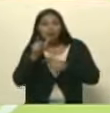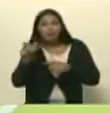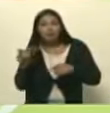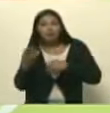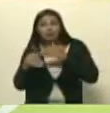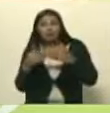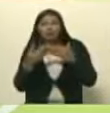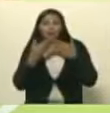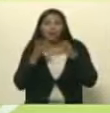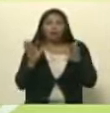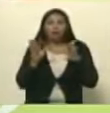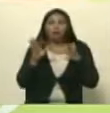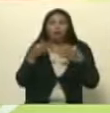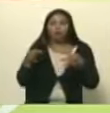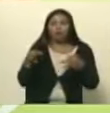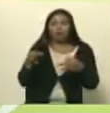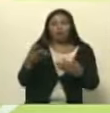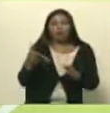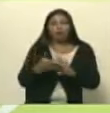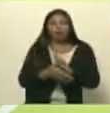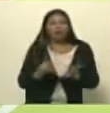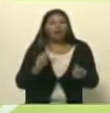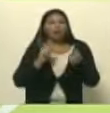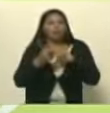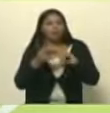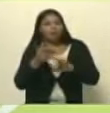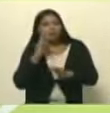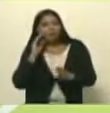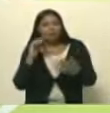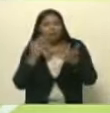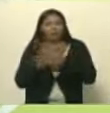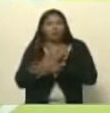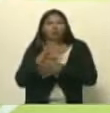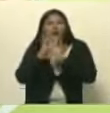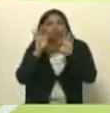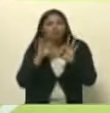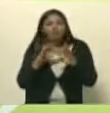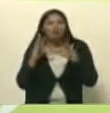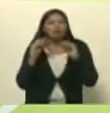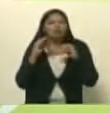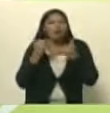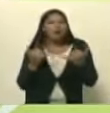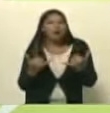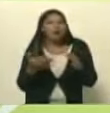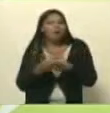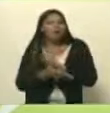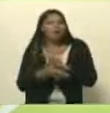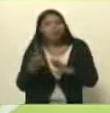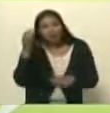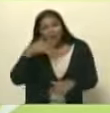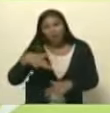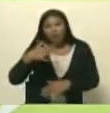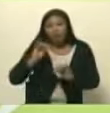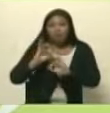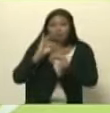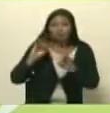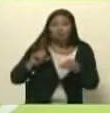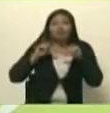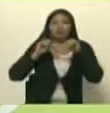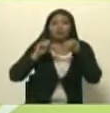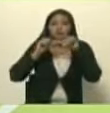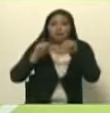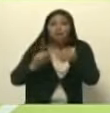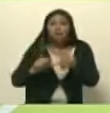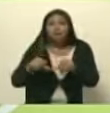no es ser populista populista al contrario es un fraude una manera de hablar para el pueblo para mantener el